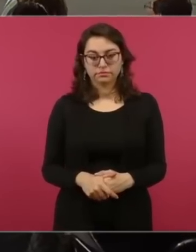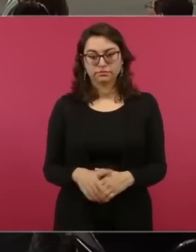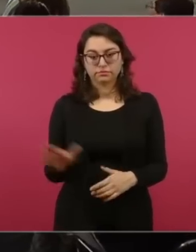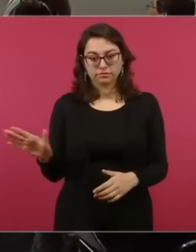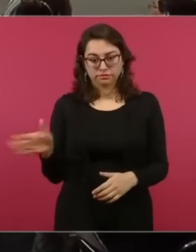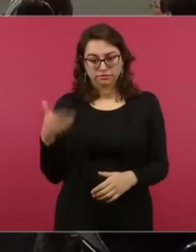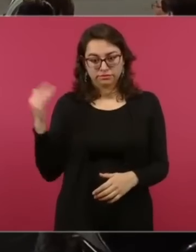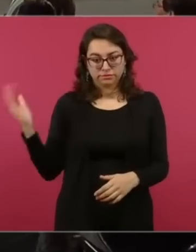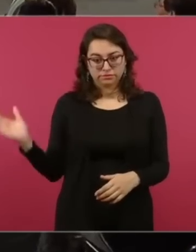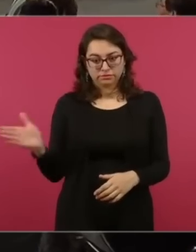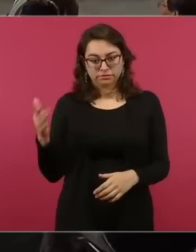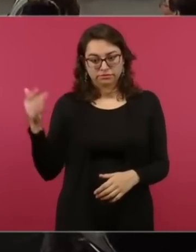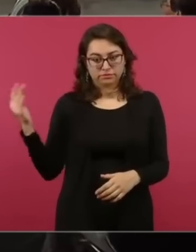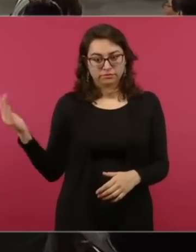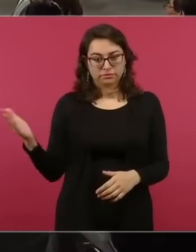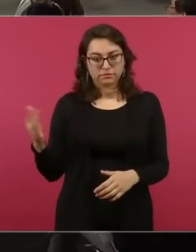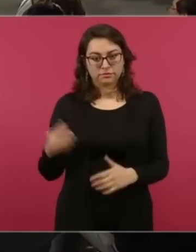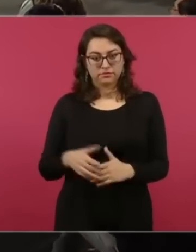pásale.